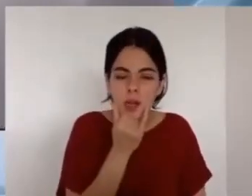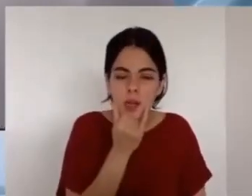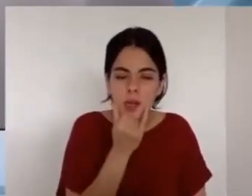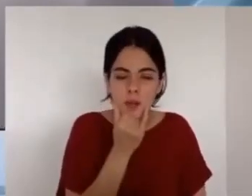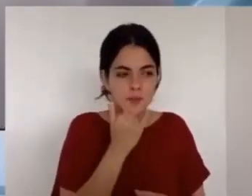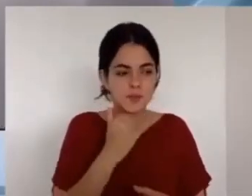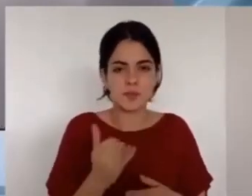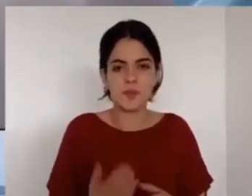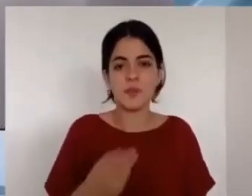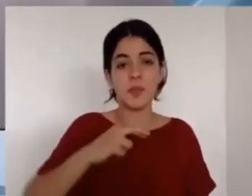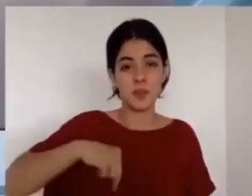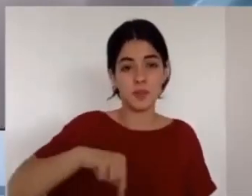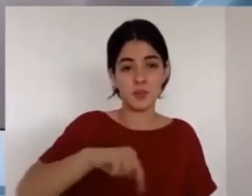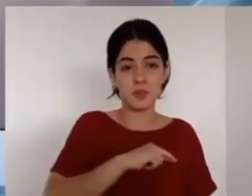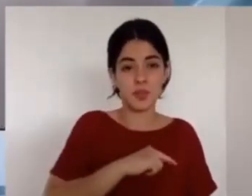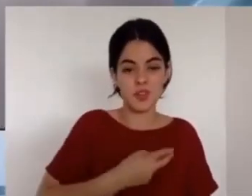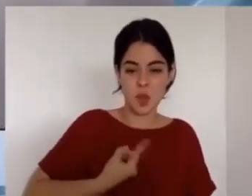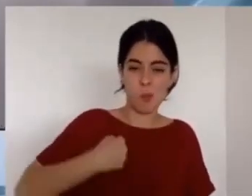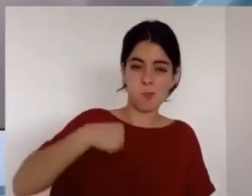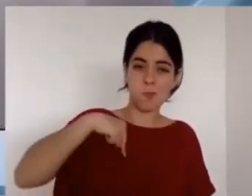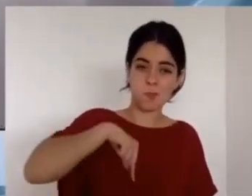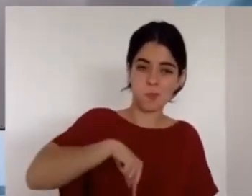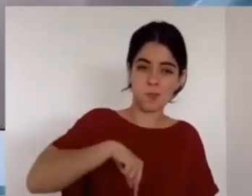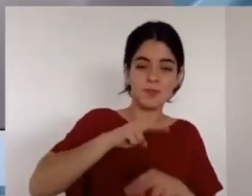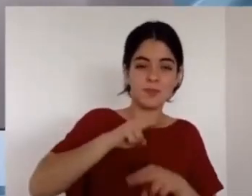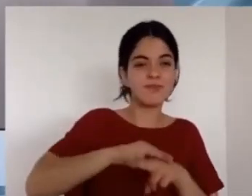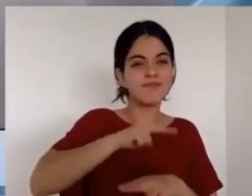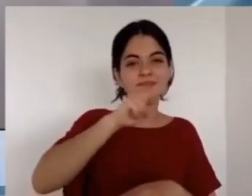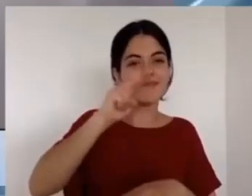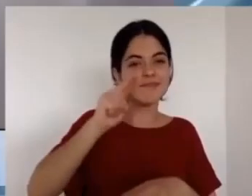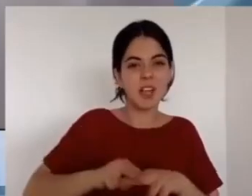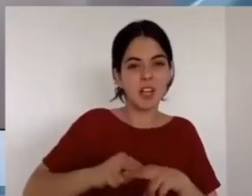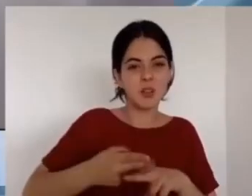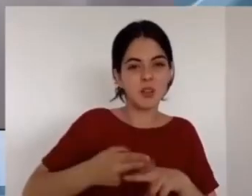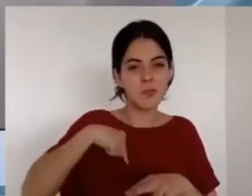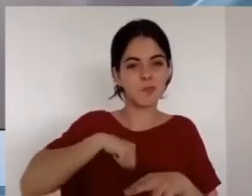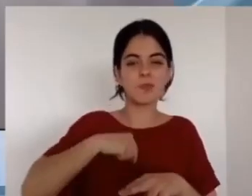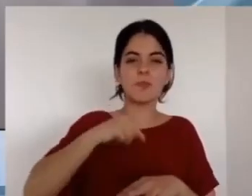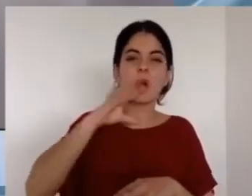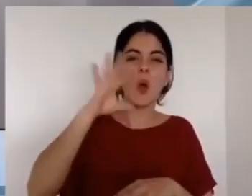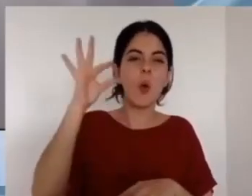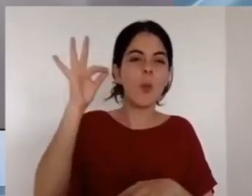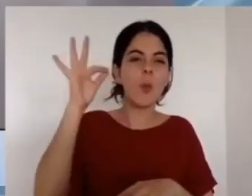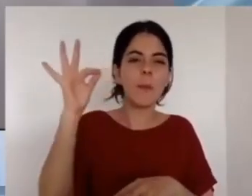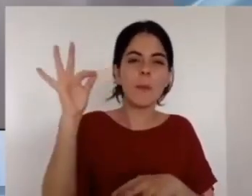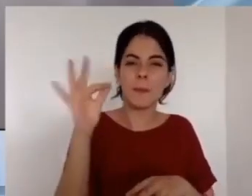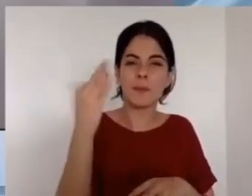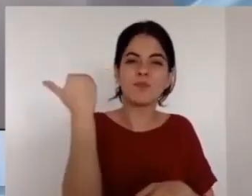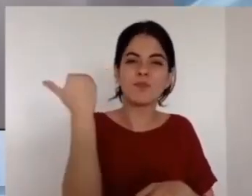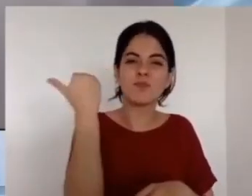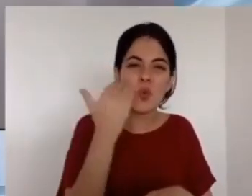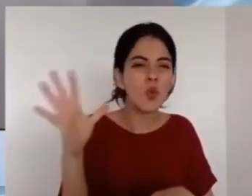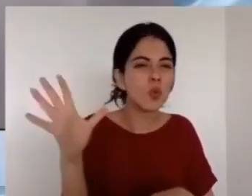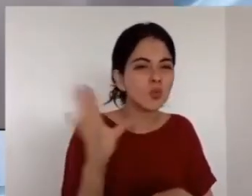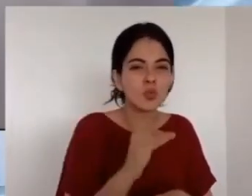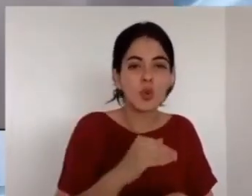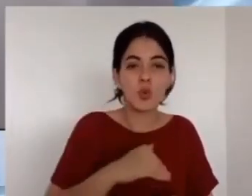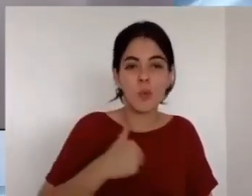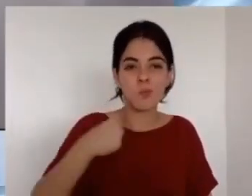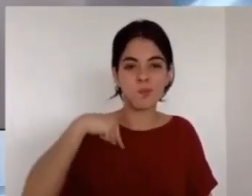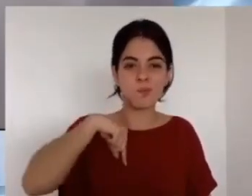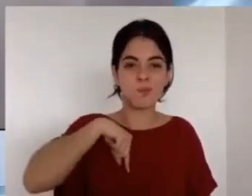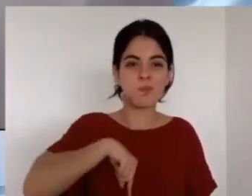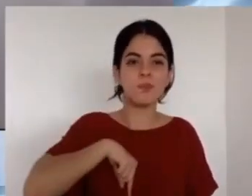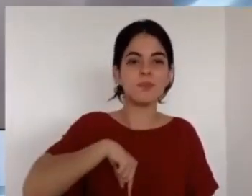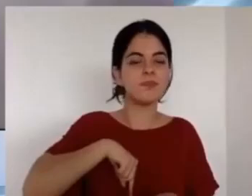Es decir, la primer tentación en que podemos caer es en desconocer que Él